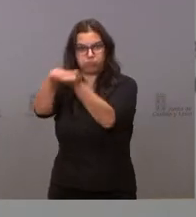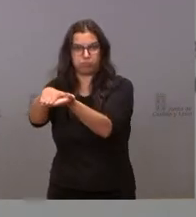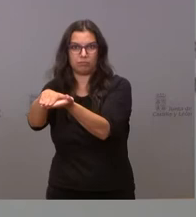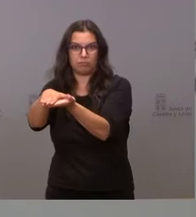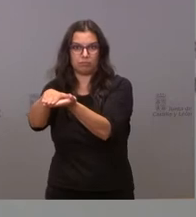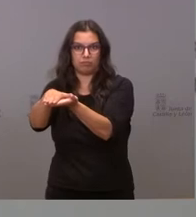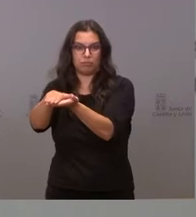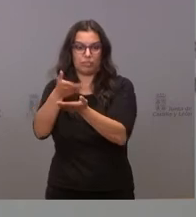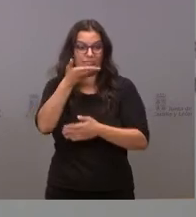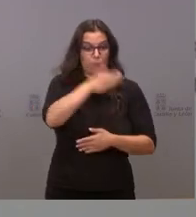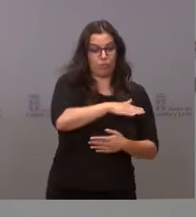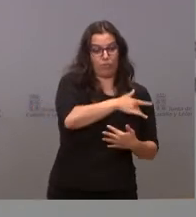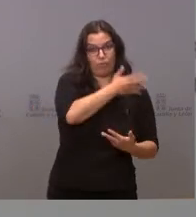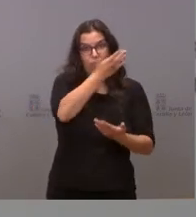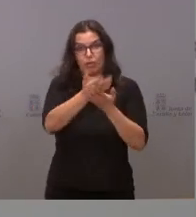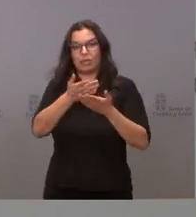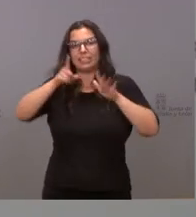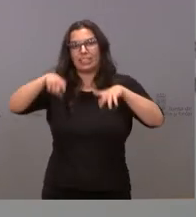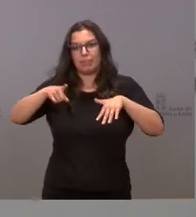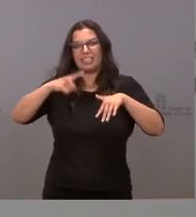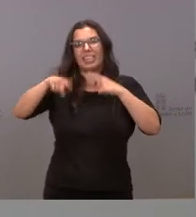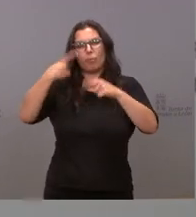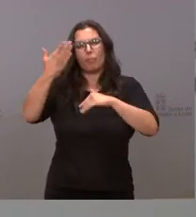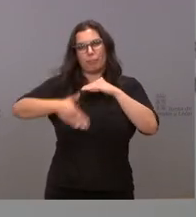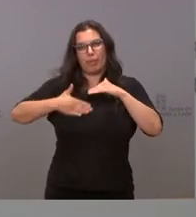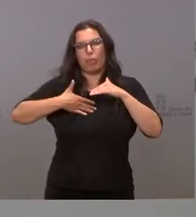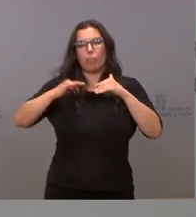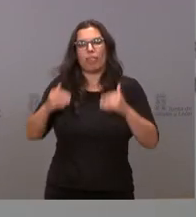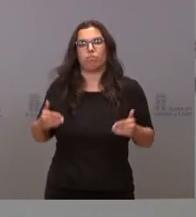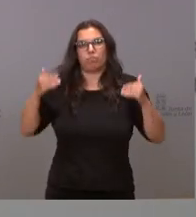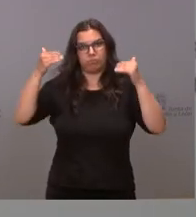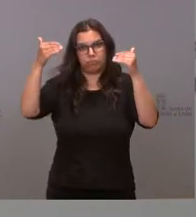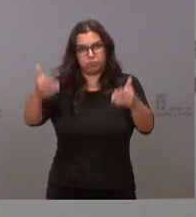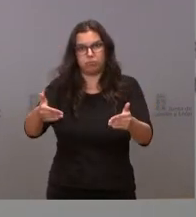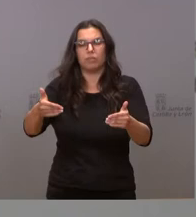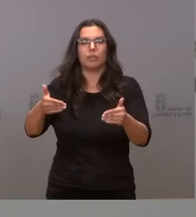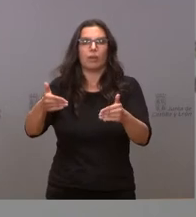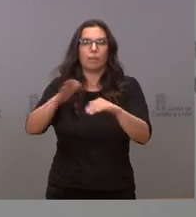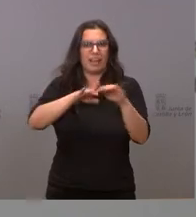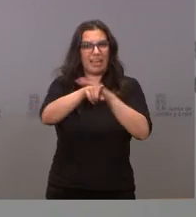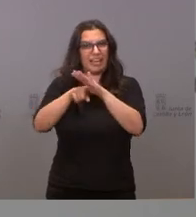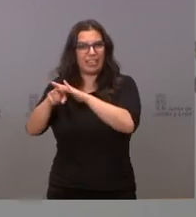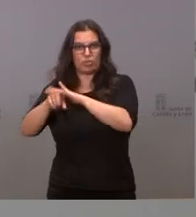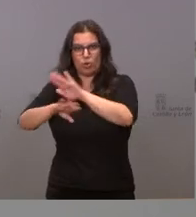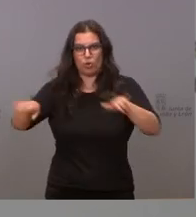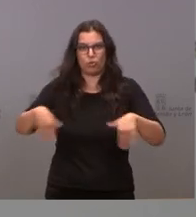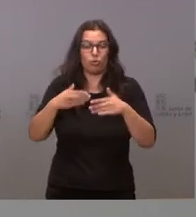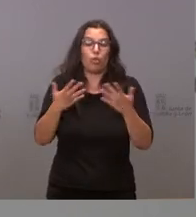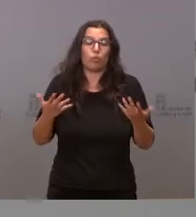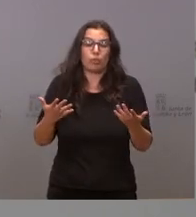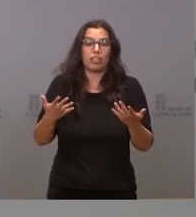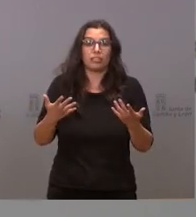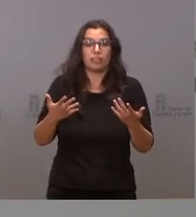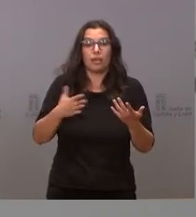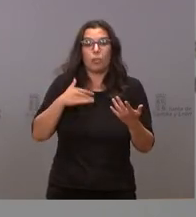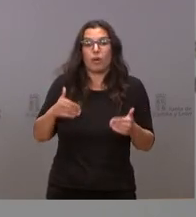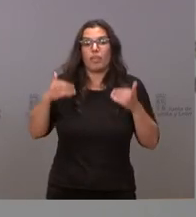esos seis meses podría pedirse una prórroga a la Administración autonómica y podría ampliarse a doce meses